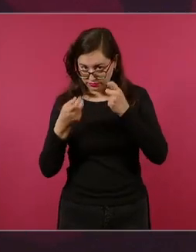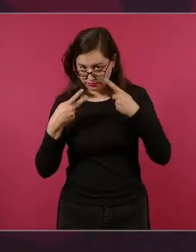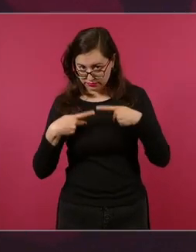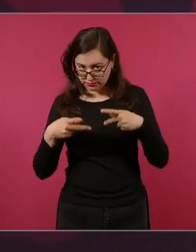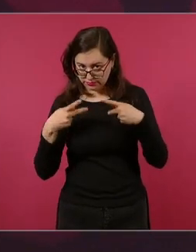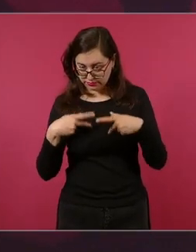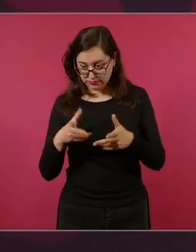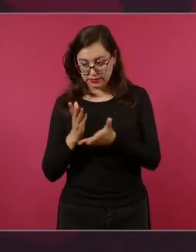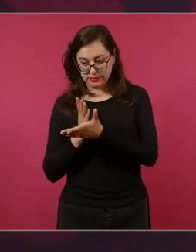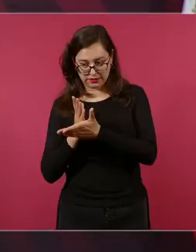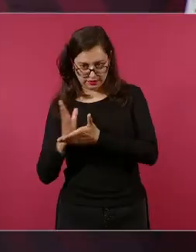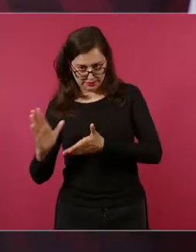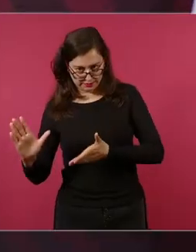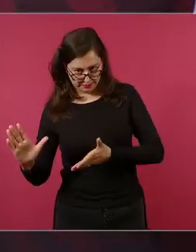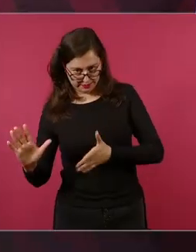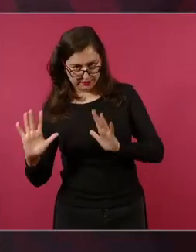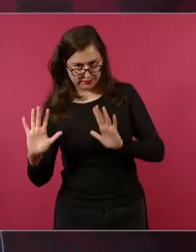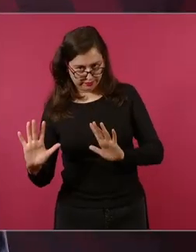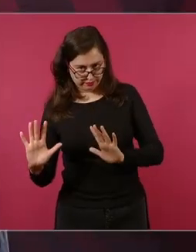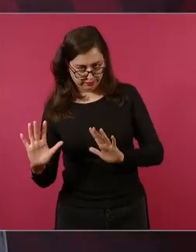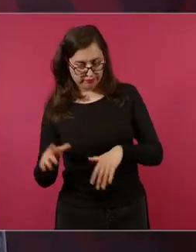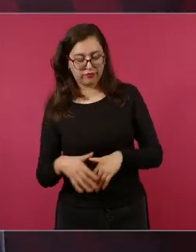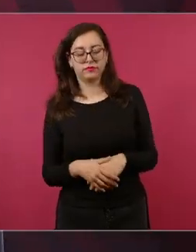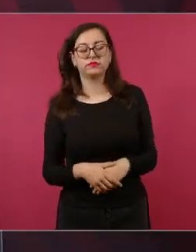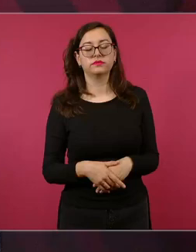o que no a todos los periodistas